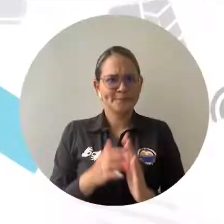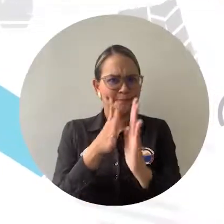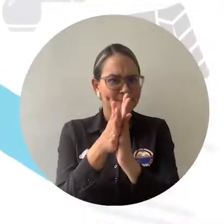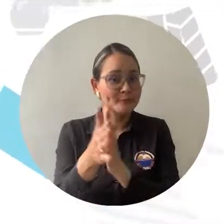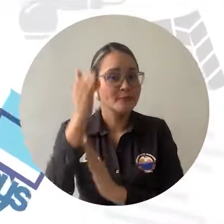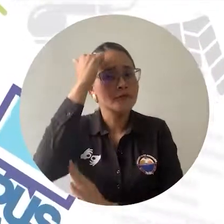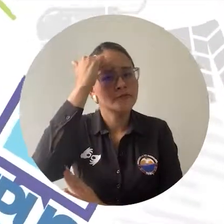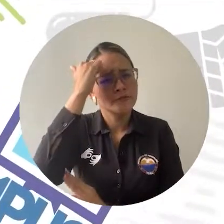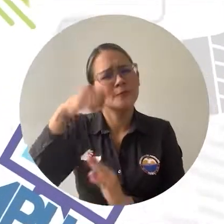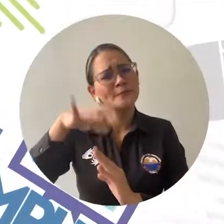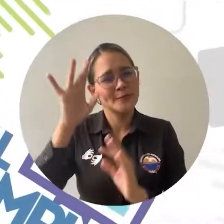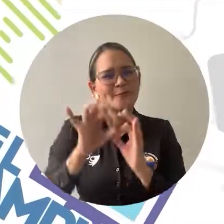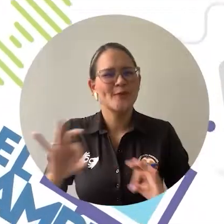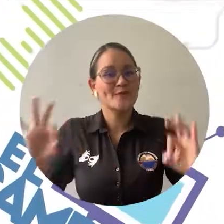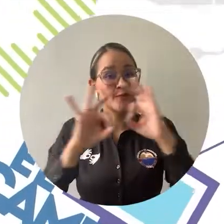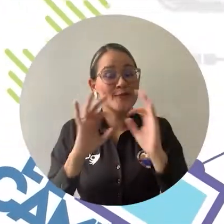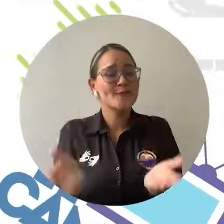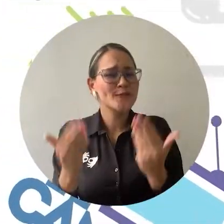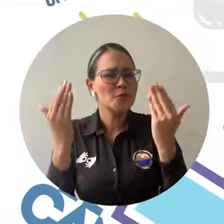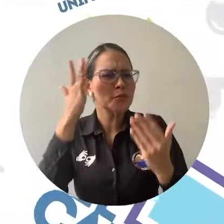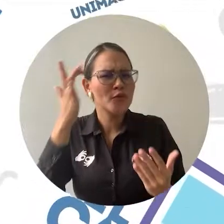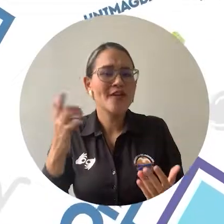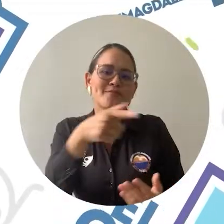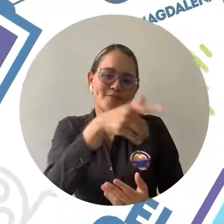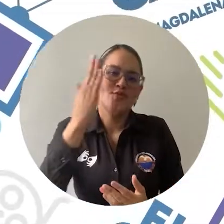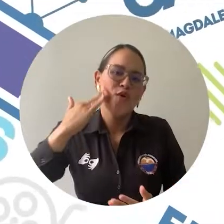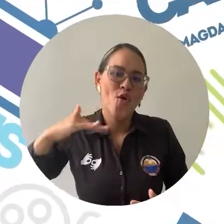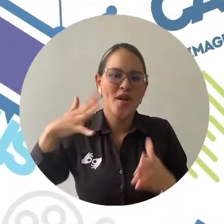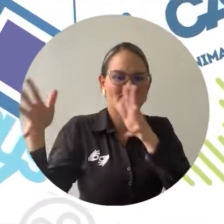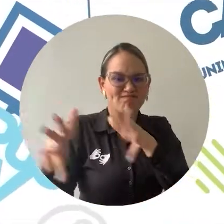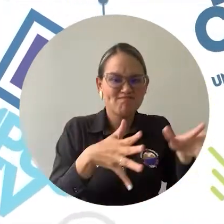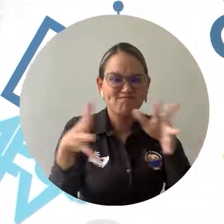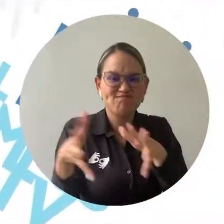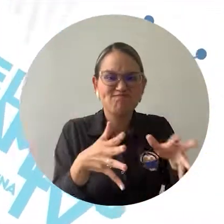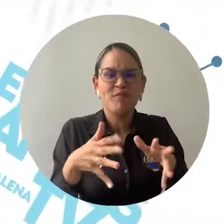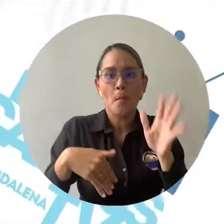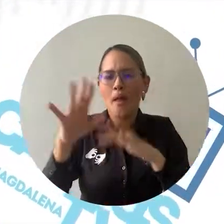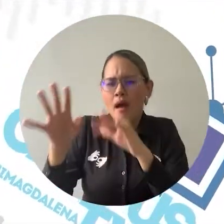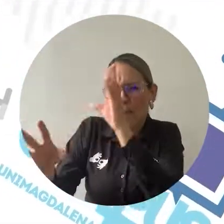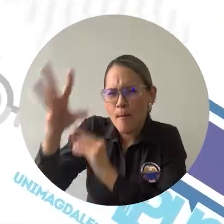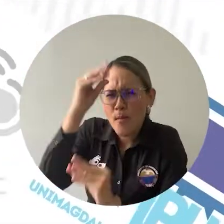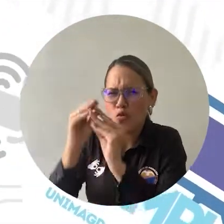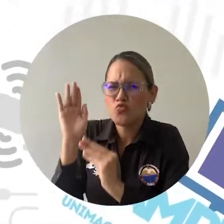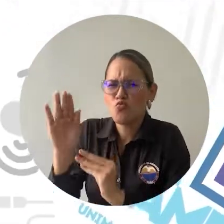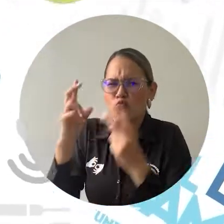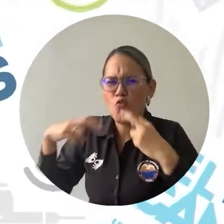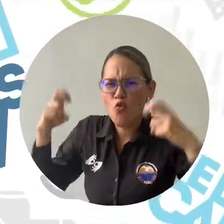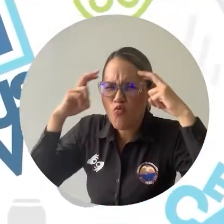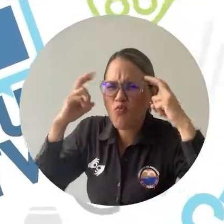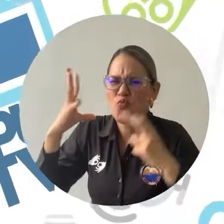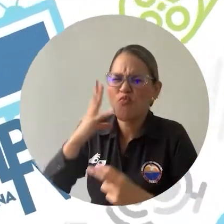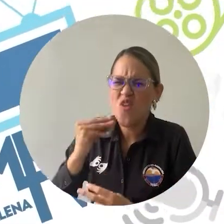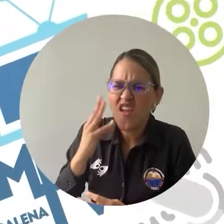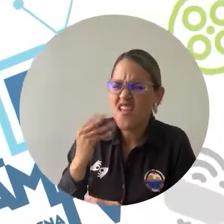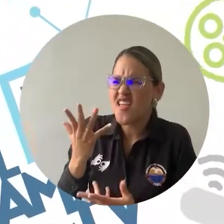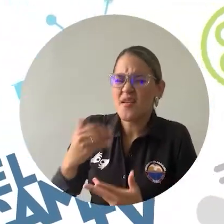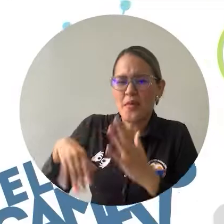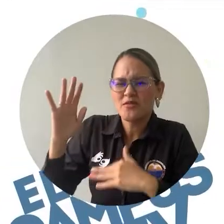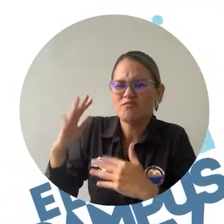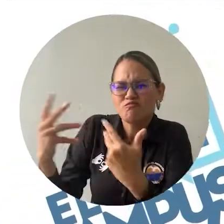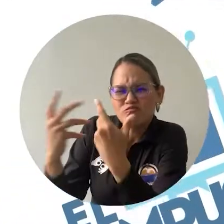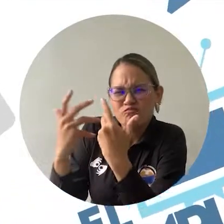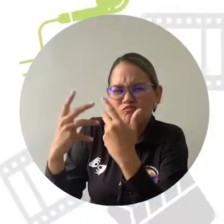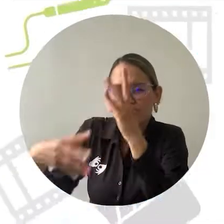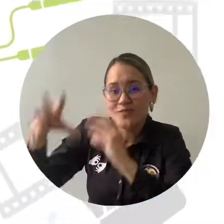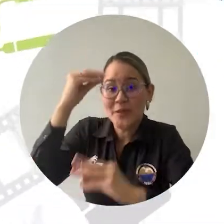Los profesores son pilares en la formación de miles de jóvenes quienes diariamente reciben de ellos todos sus conocimientos y experiencia